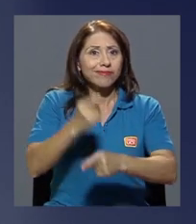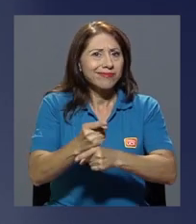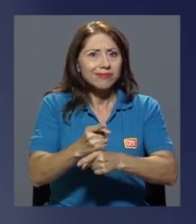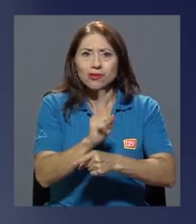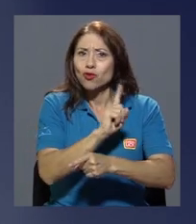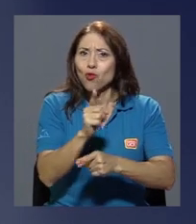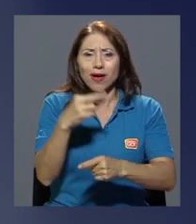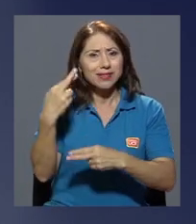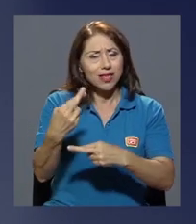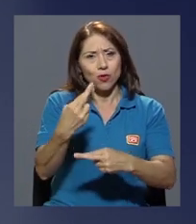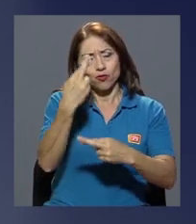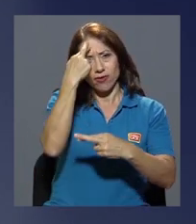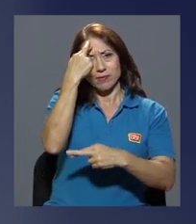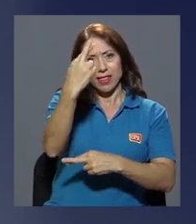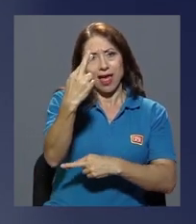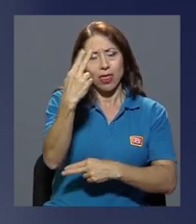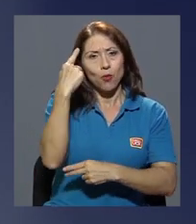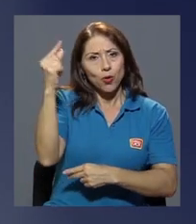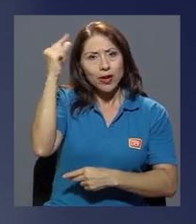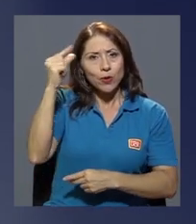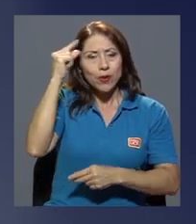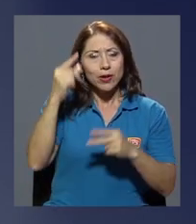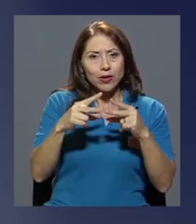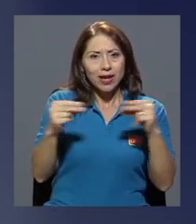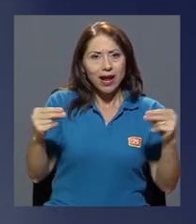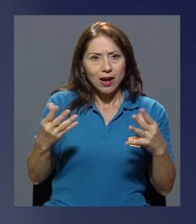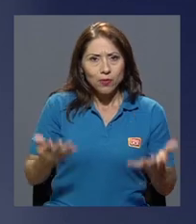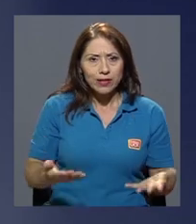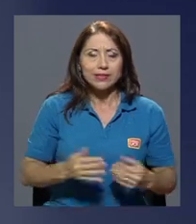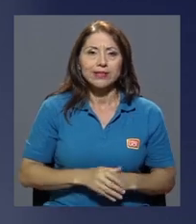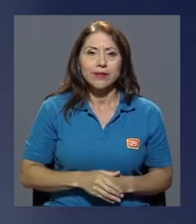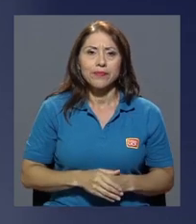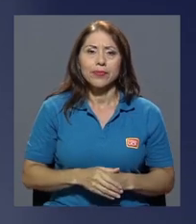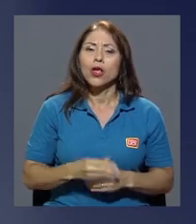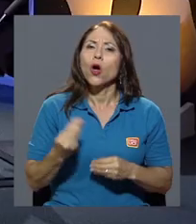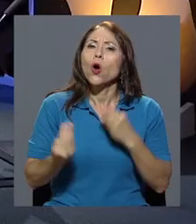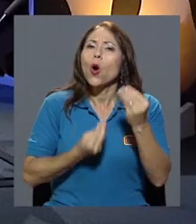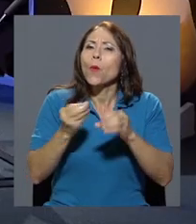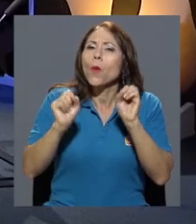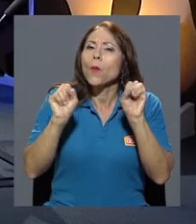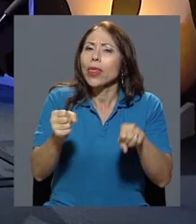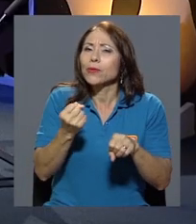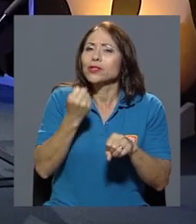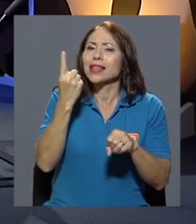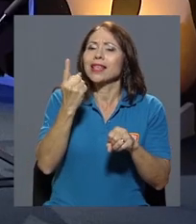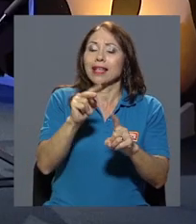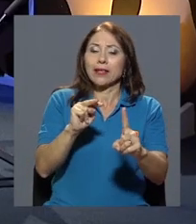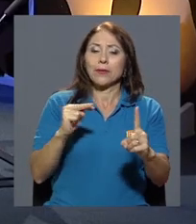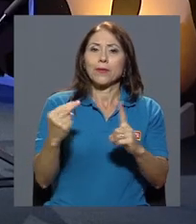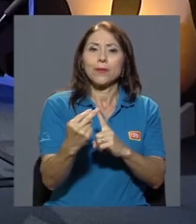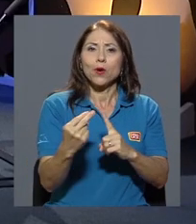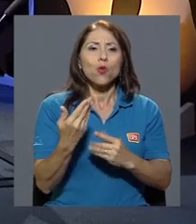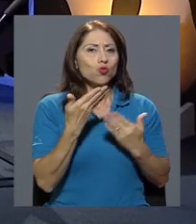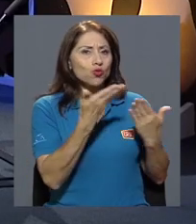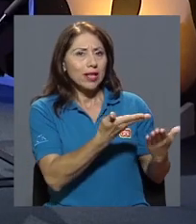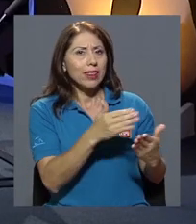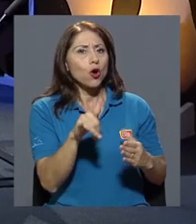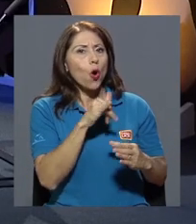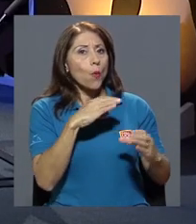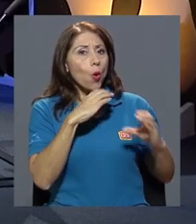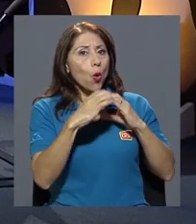ha sido respetado por parte del Estado nicaragüense. ¿Cómo podemos leer y cómo lee usted no solamente como